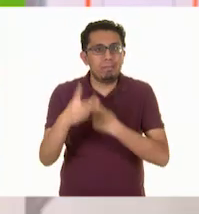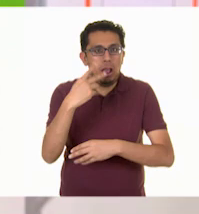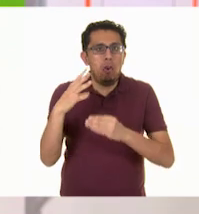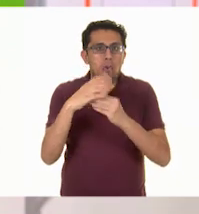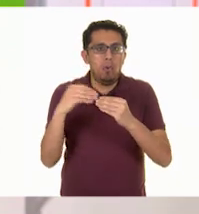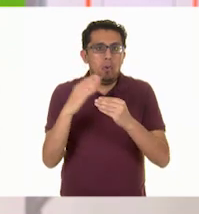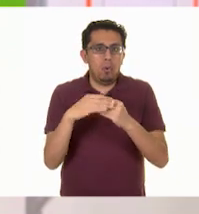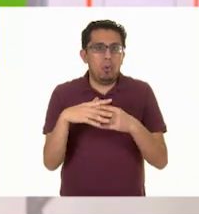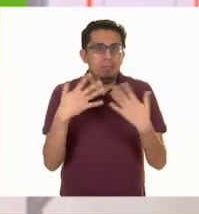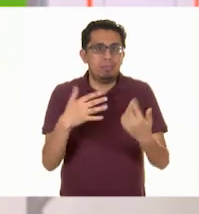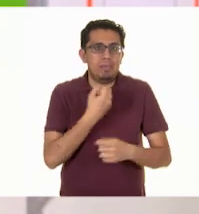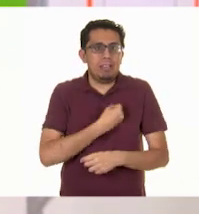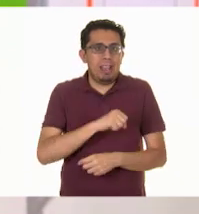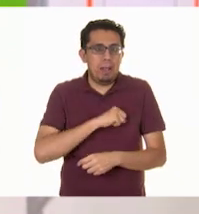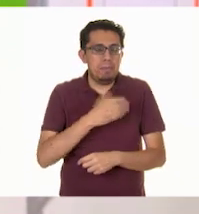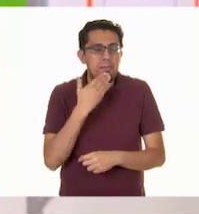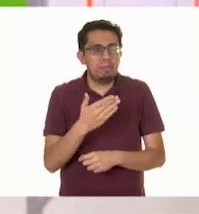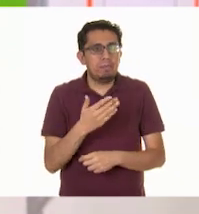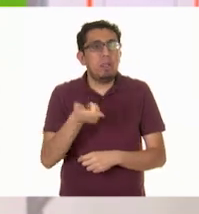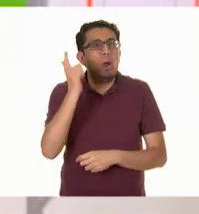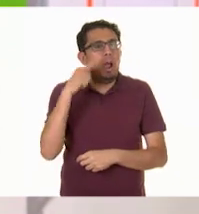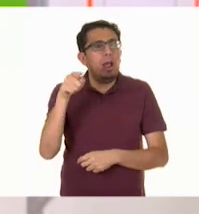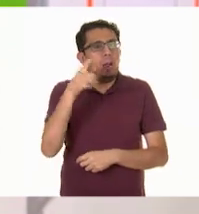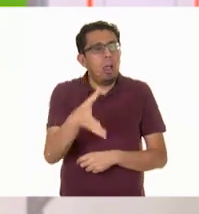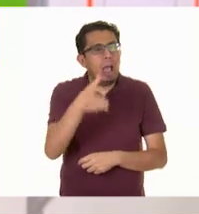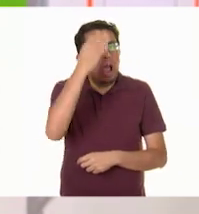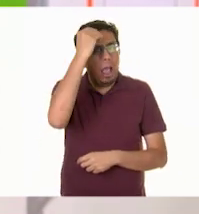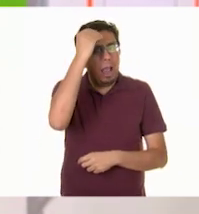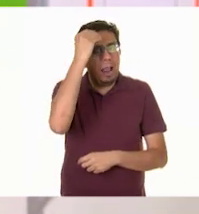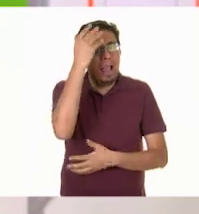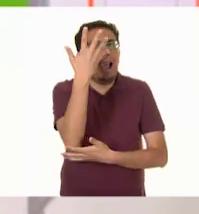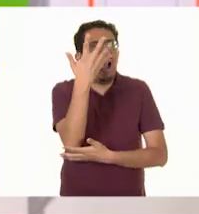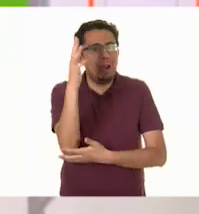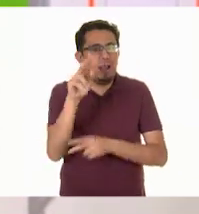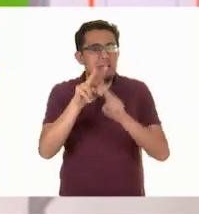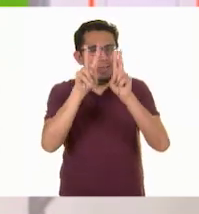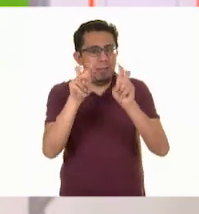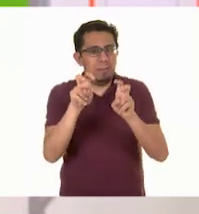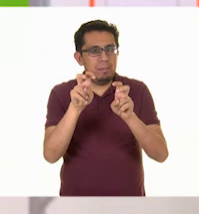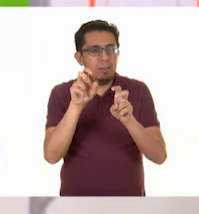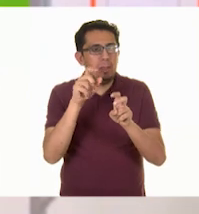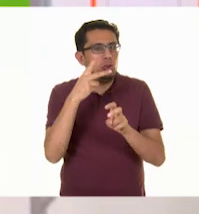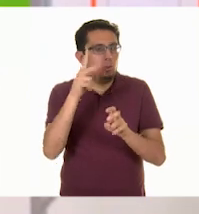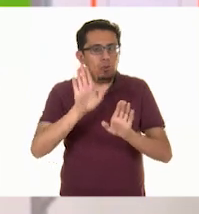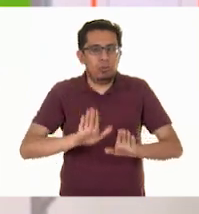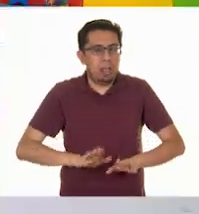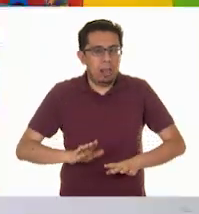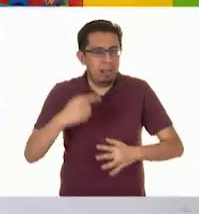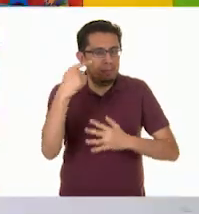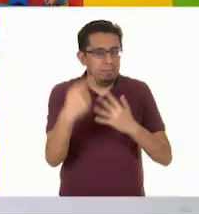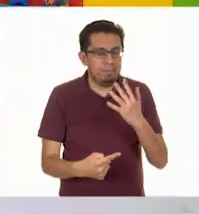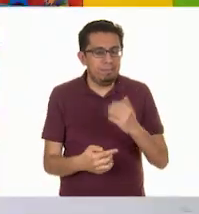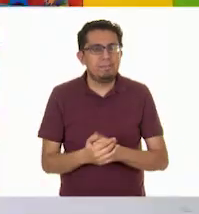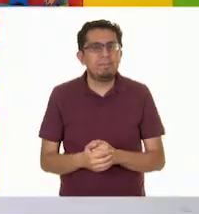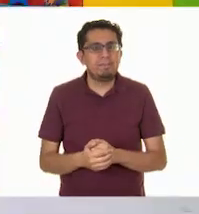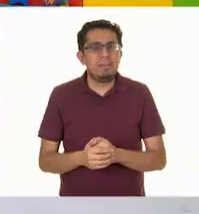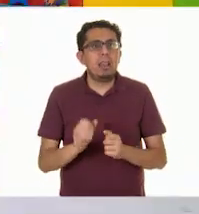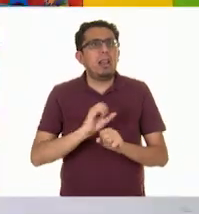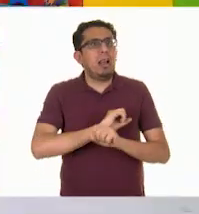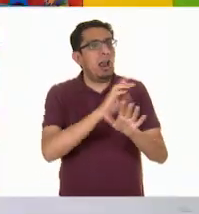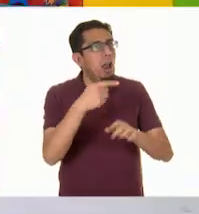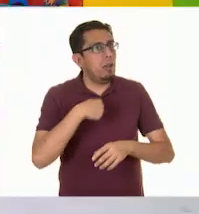Así es. Espero que hayas aprendido sobre algunos árboles frutales y sus características. Claro que sí,